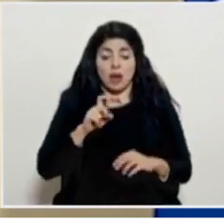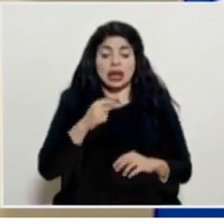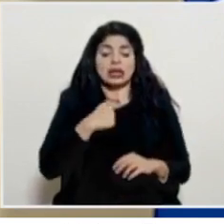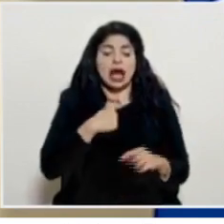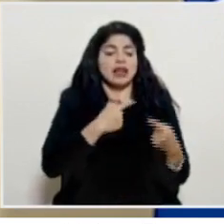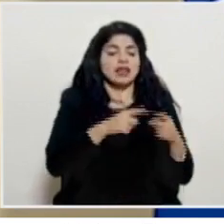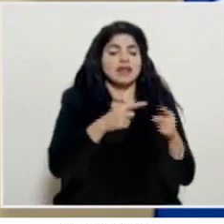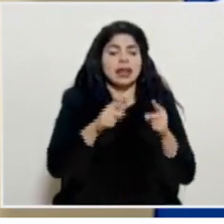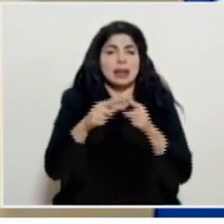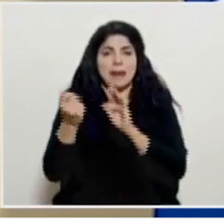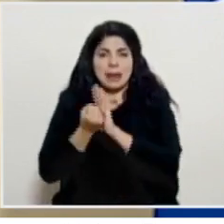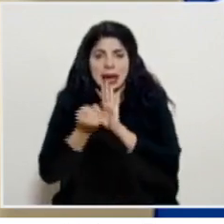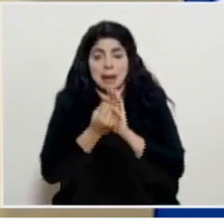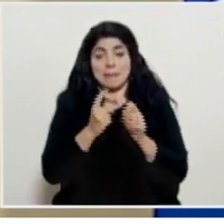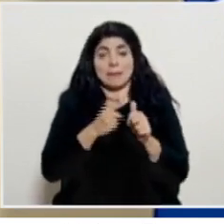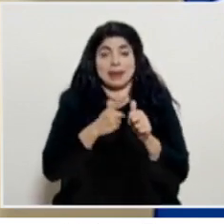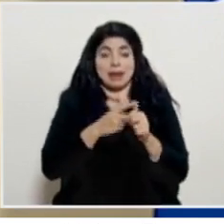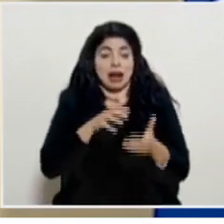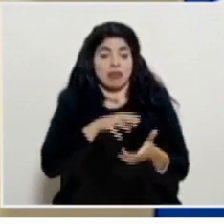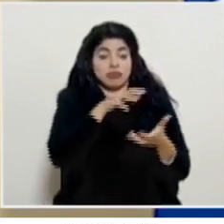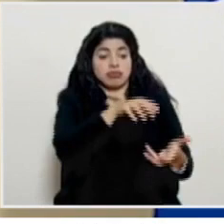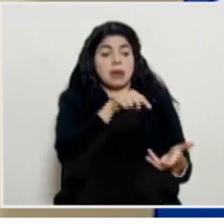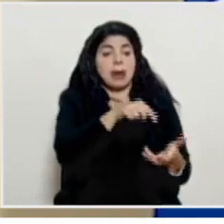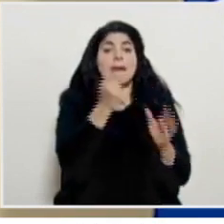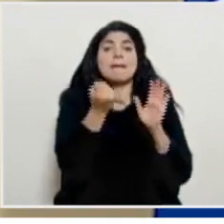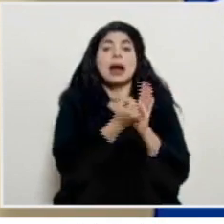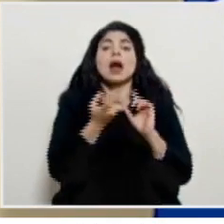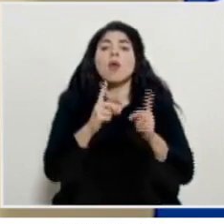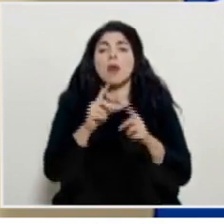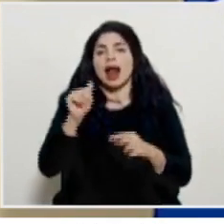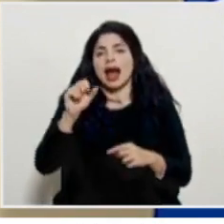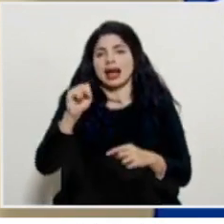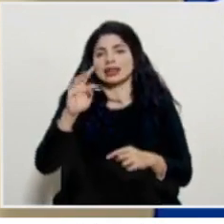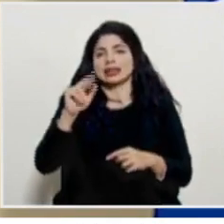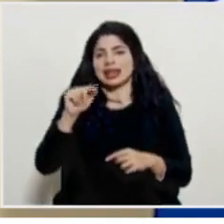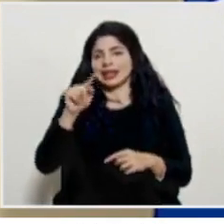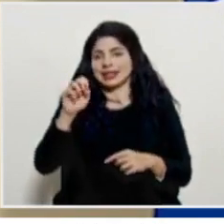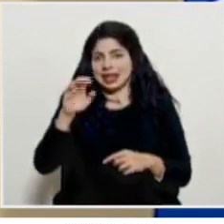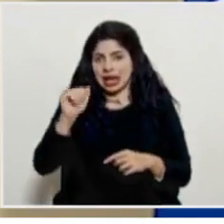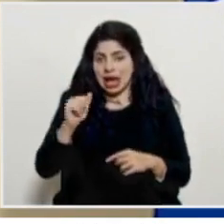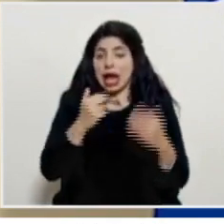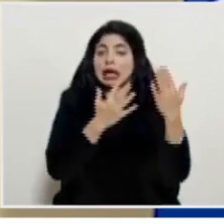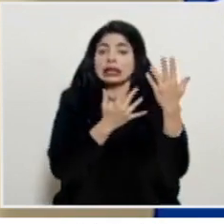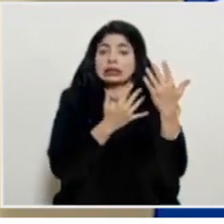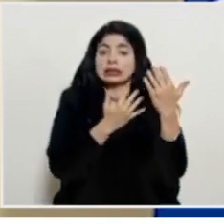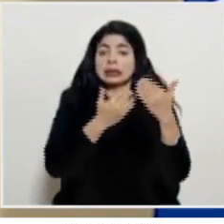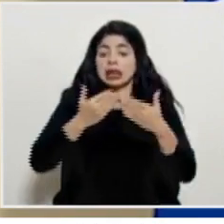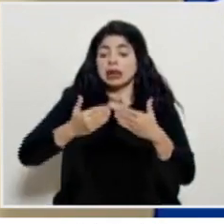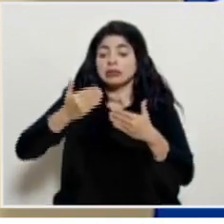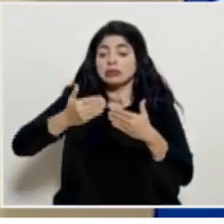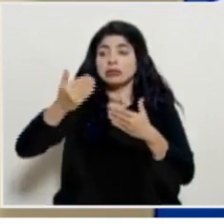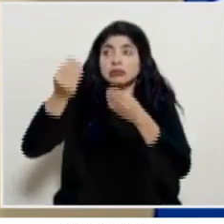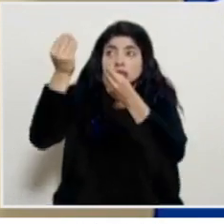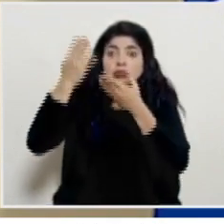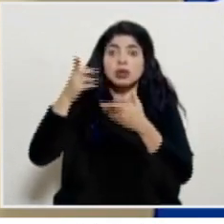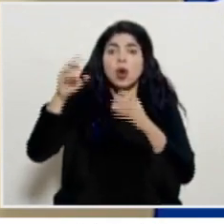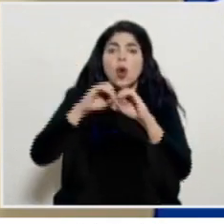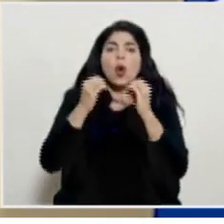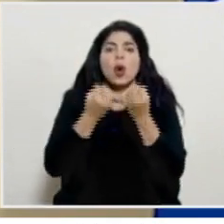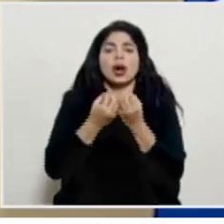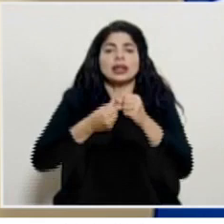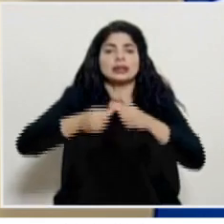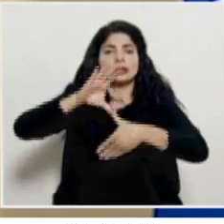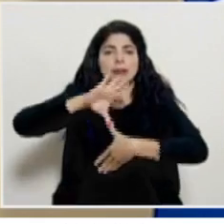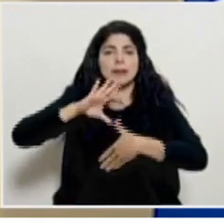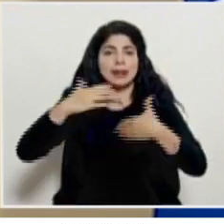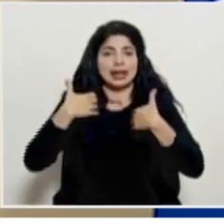entrega es vacuna de AstraZeneca. Tendremos todavía que esperar las comunicaciones de la Organización Panamericana de